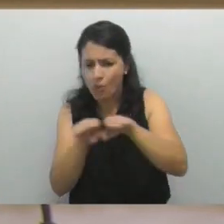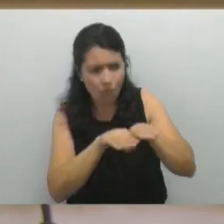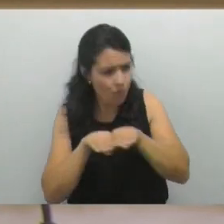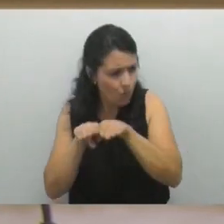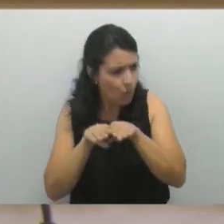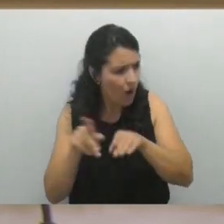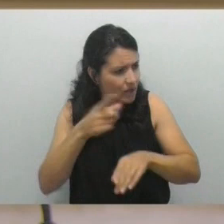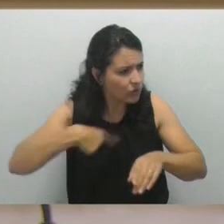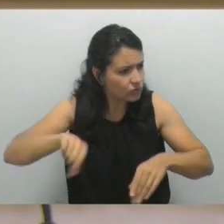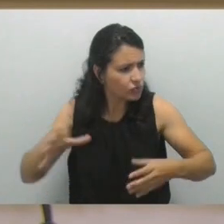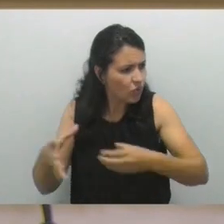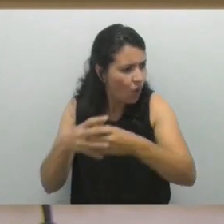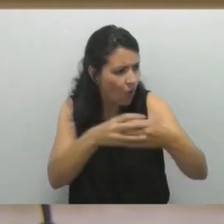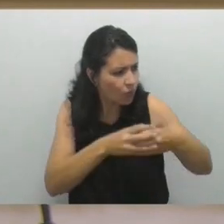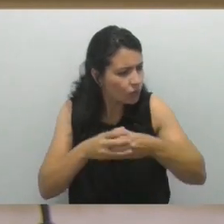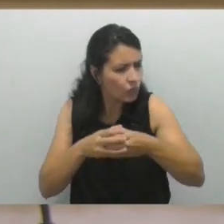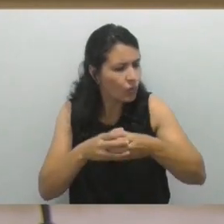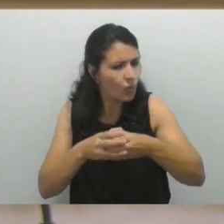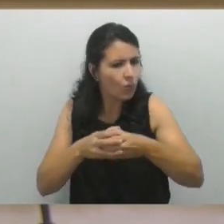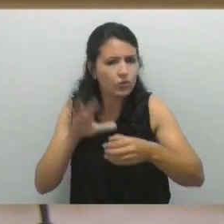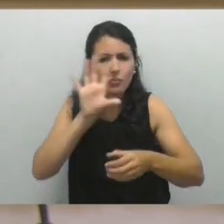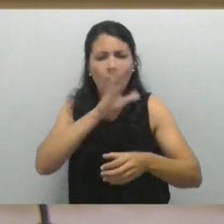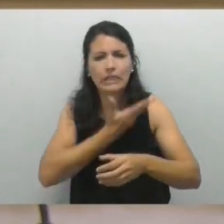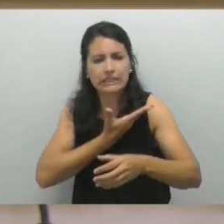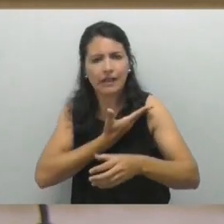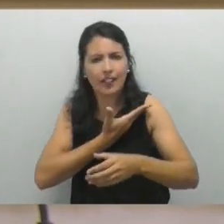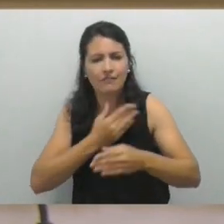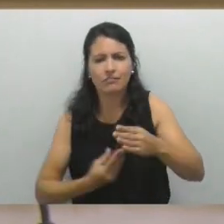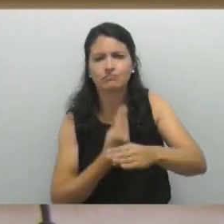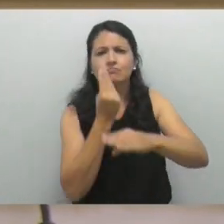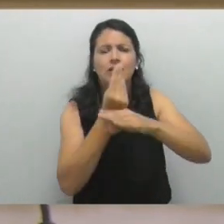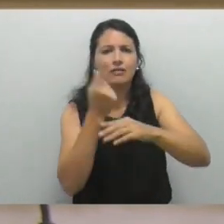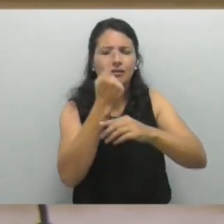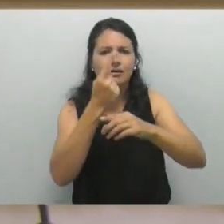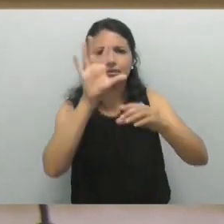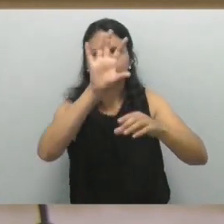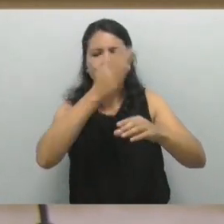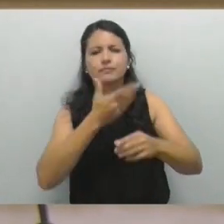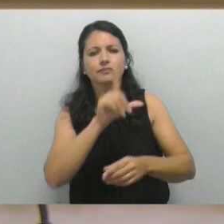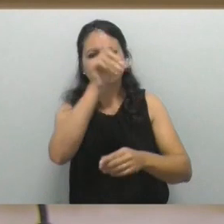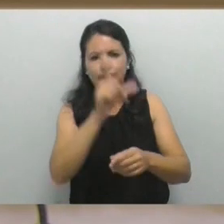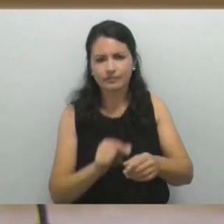todos unidos, vamos a poner a nuestra provincia en el lugar más alto de la República Argentina.